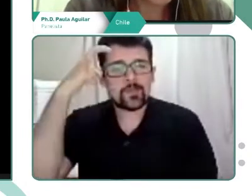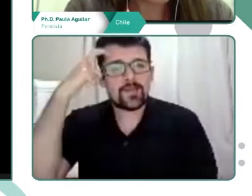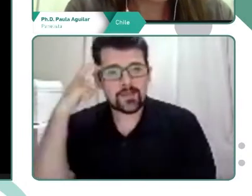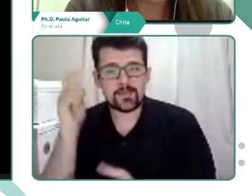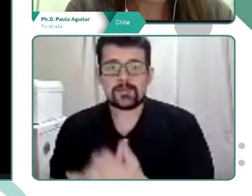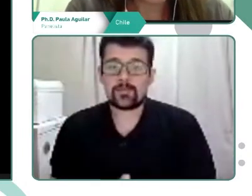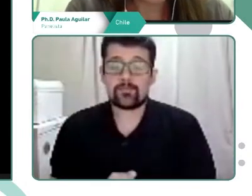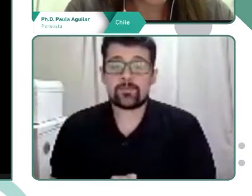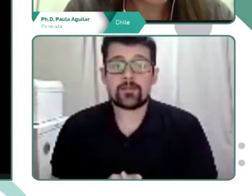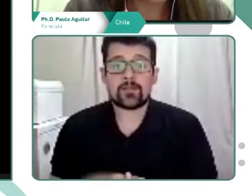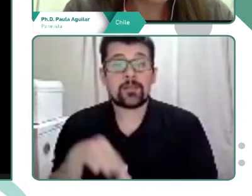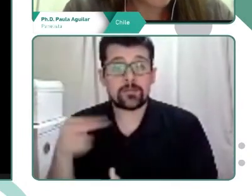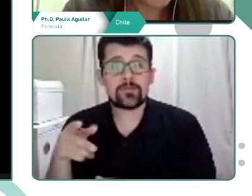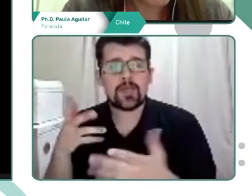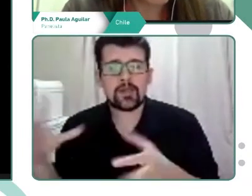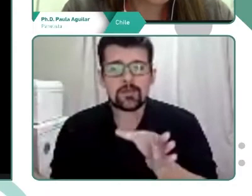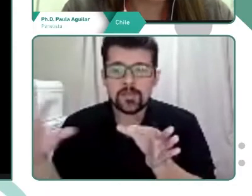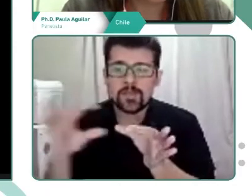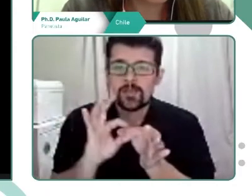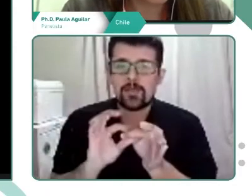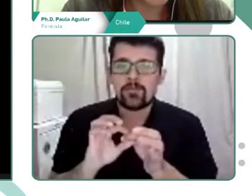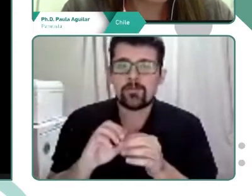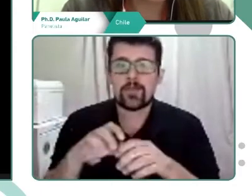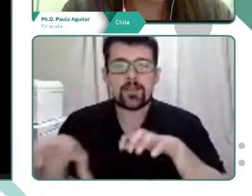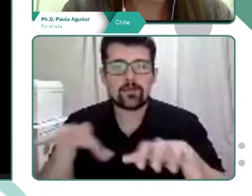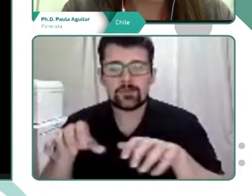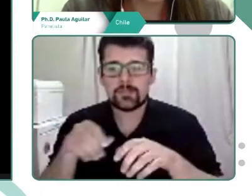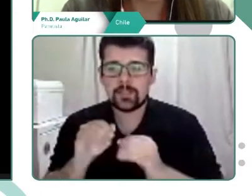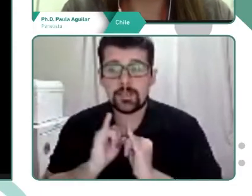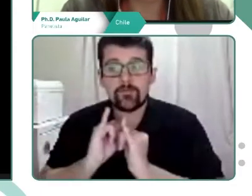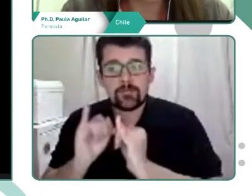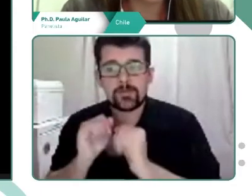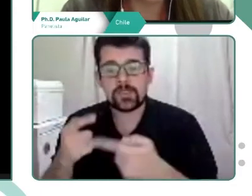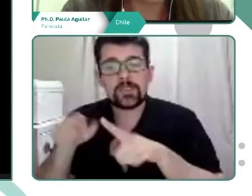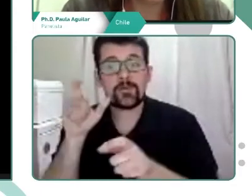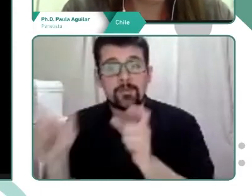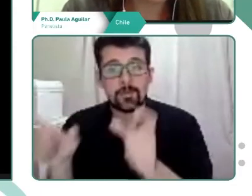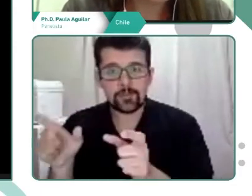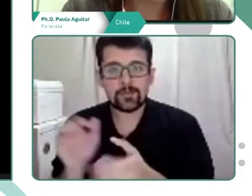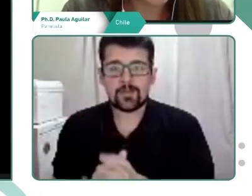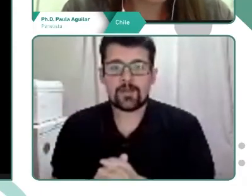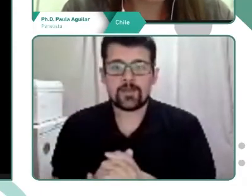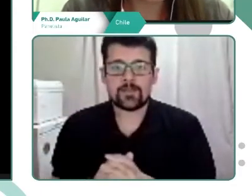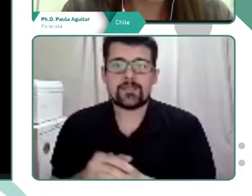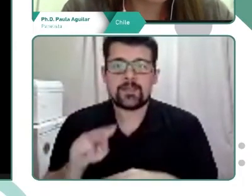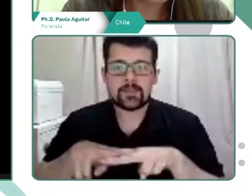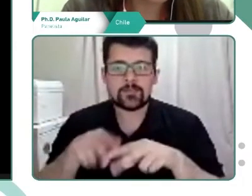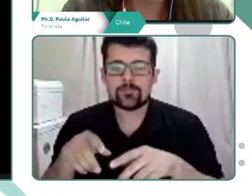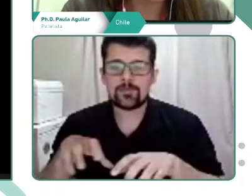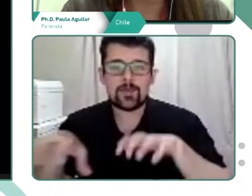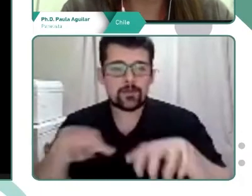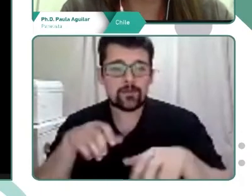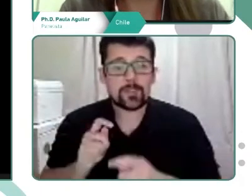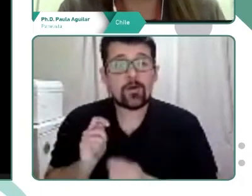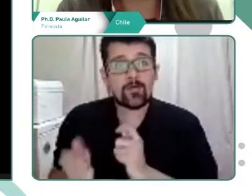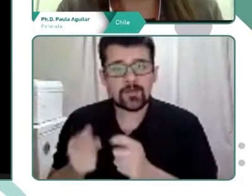El etos está profundamente ligado al proceso interactivo de la influencia sobre el otro. Es una noción híbrida, sociodiscursiva, un comportamiento socialmente evaluado que no puede